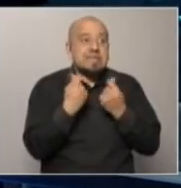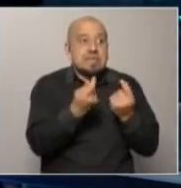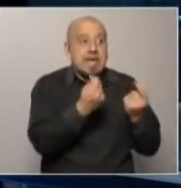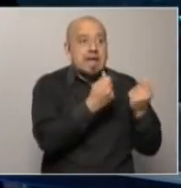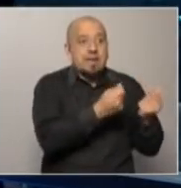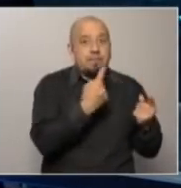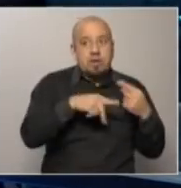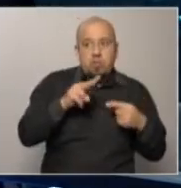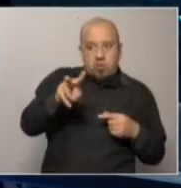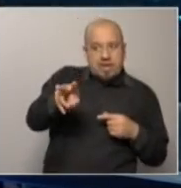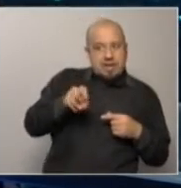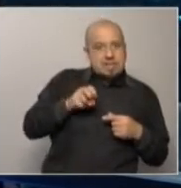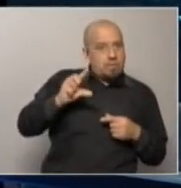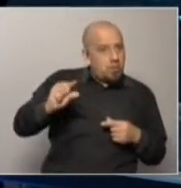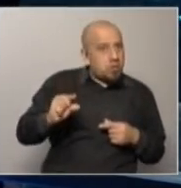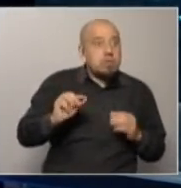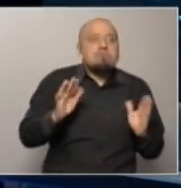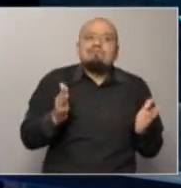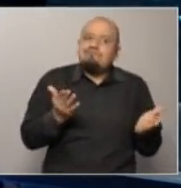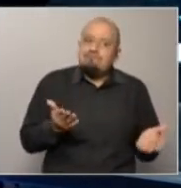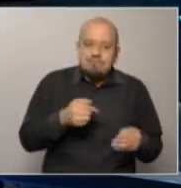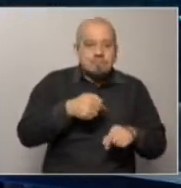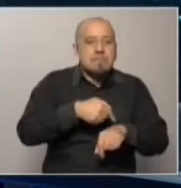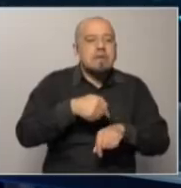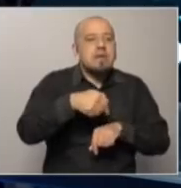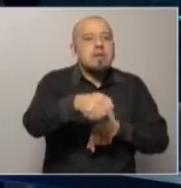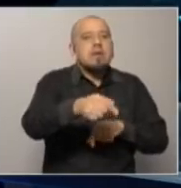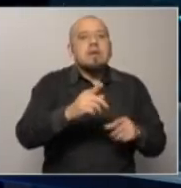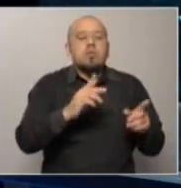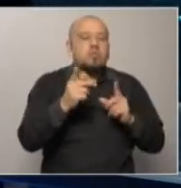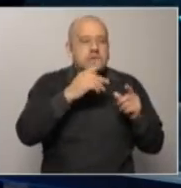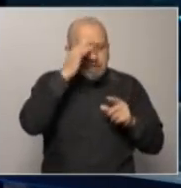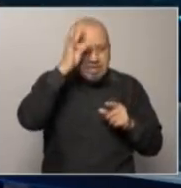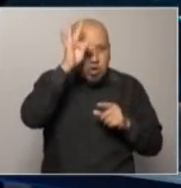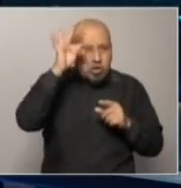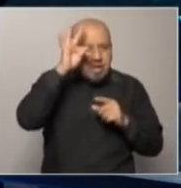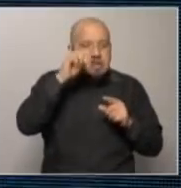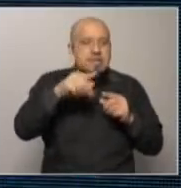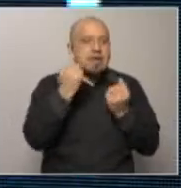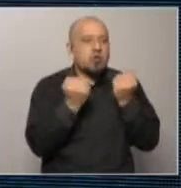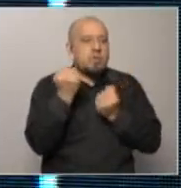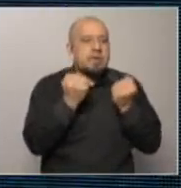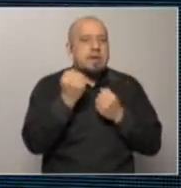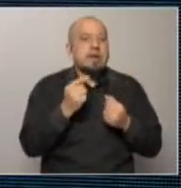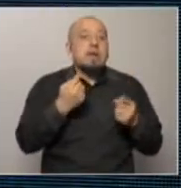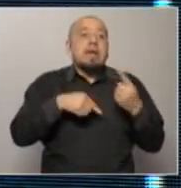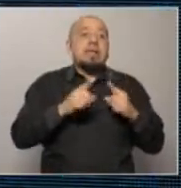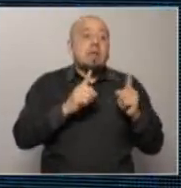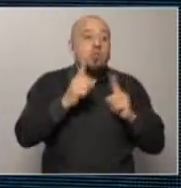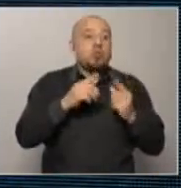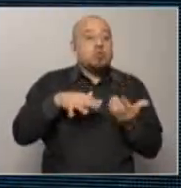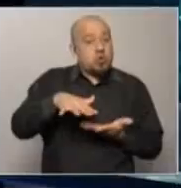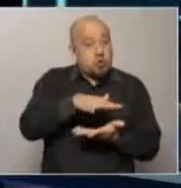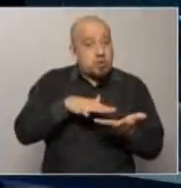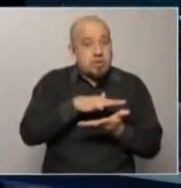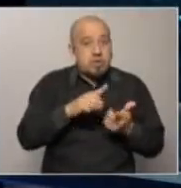es verdad que en el corto plazo acá entra el tema de keynesianismo o teorías más clásicas sin entrar en eso en algunos contextos no es